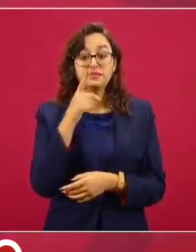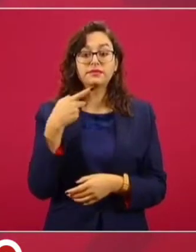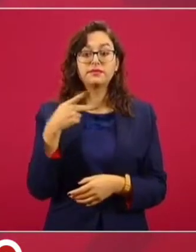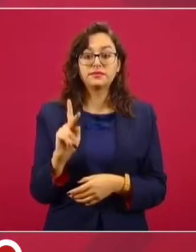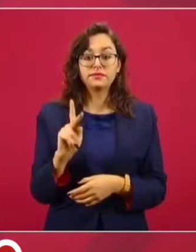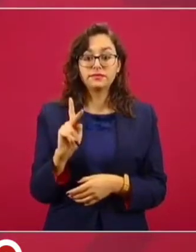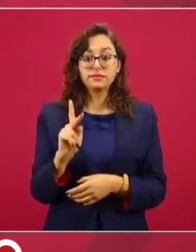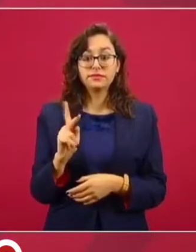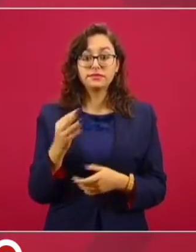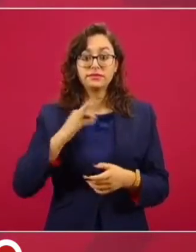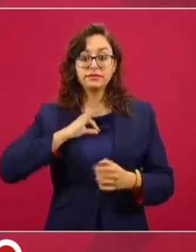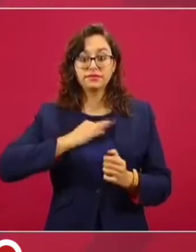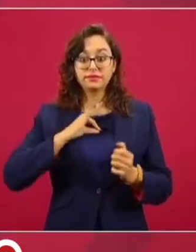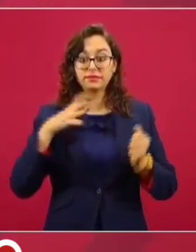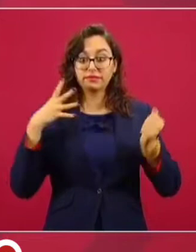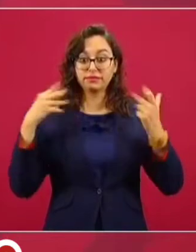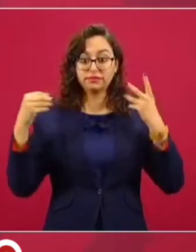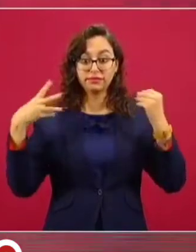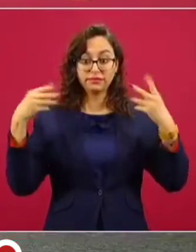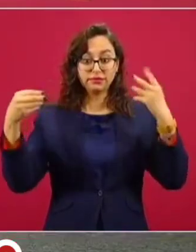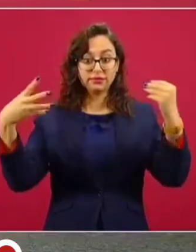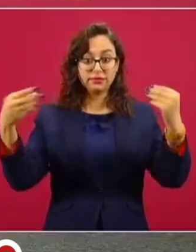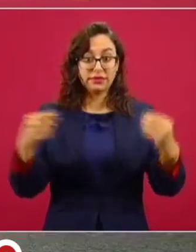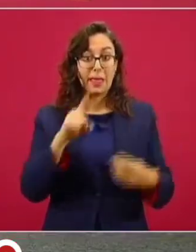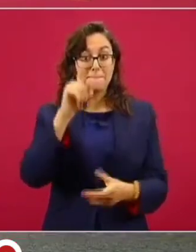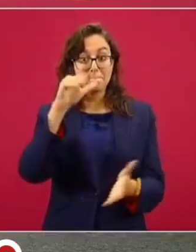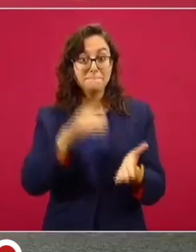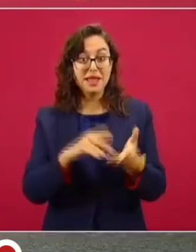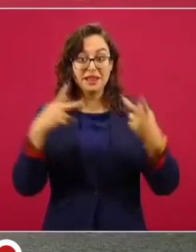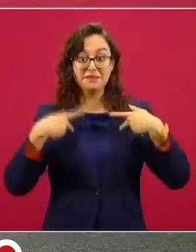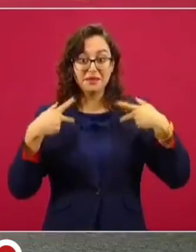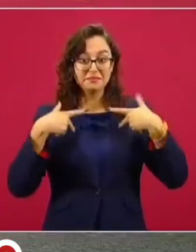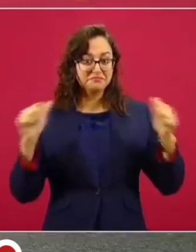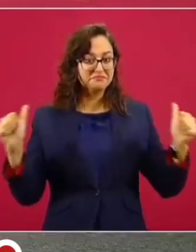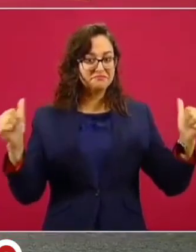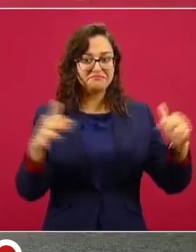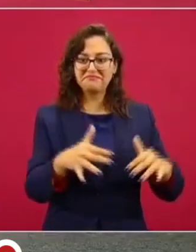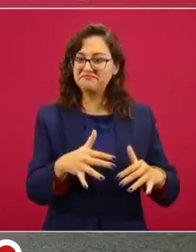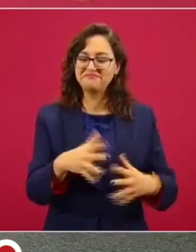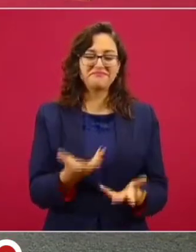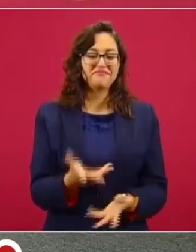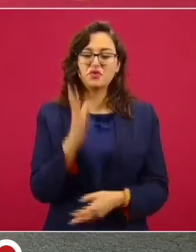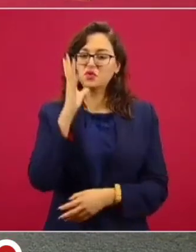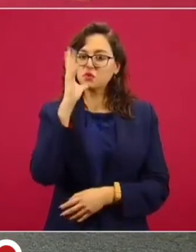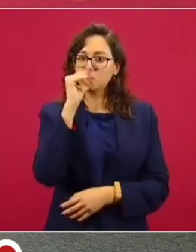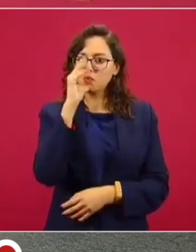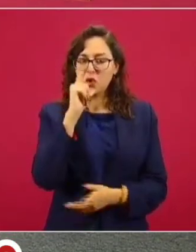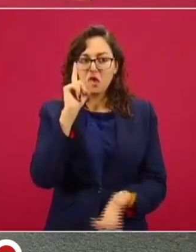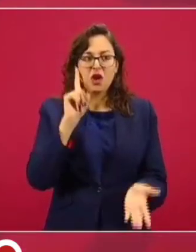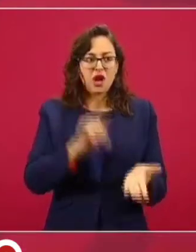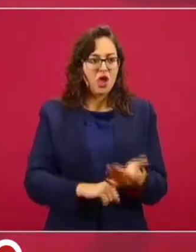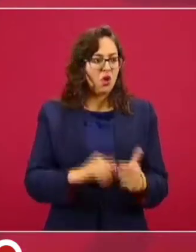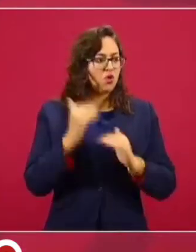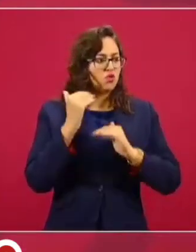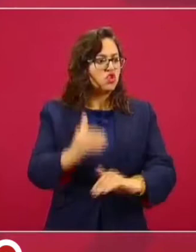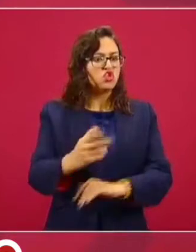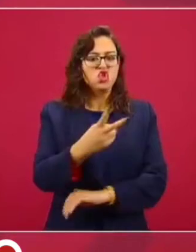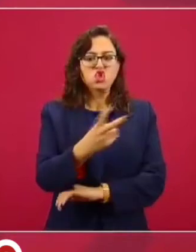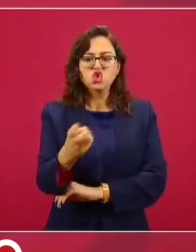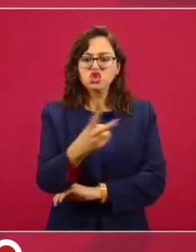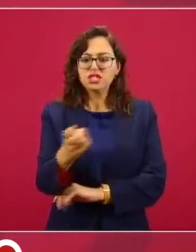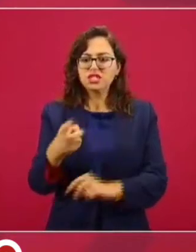tenerlos a todos, creo que va a ser una ceremonia de 200 con